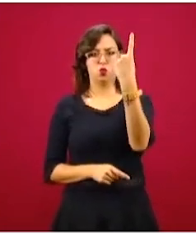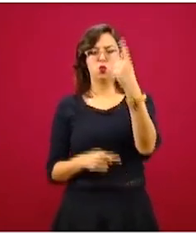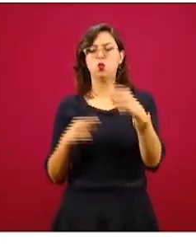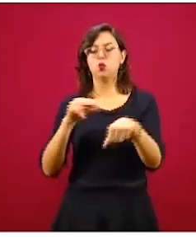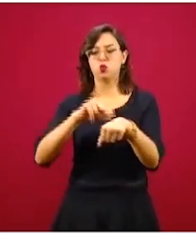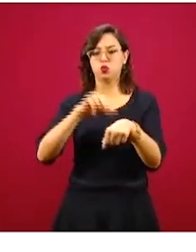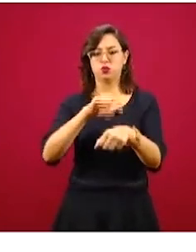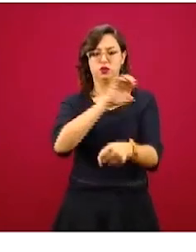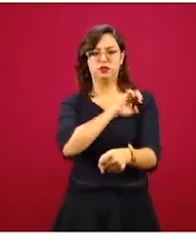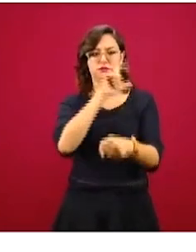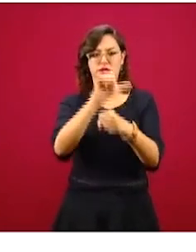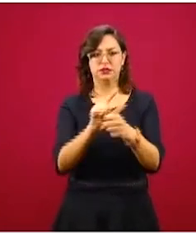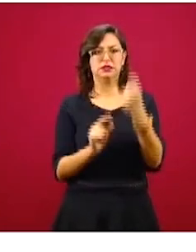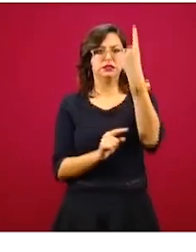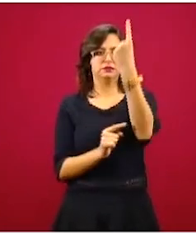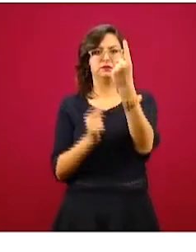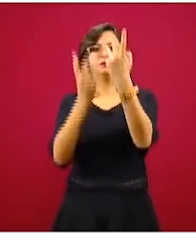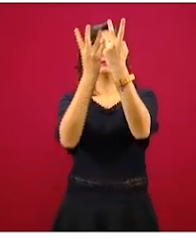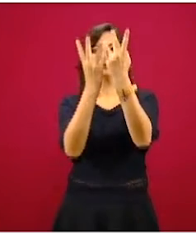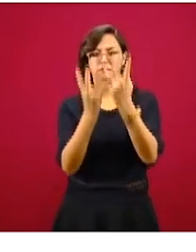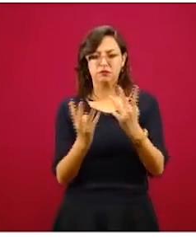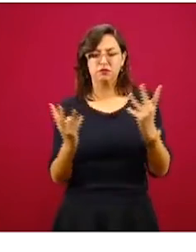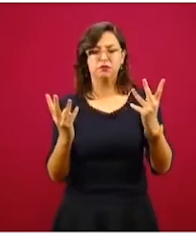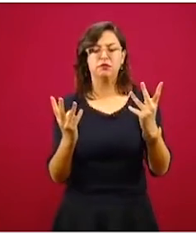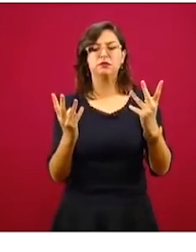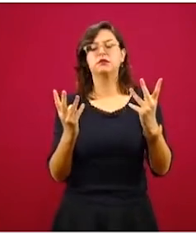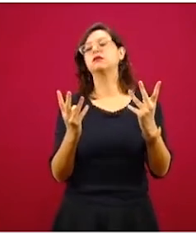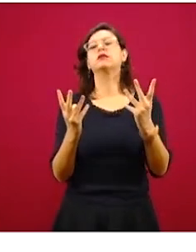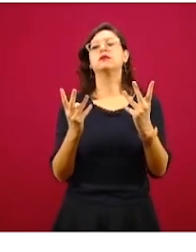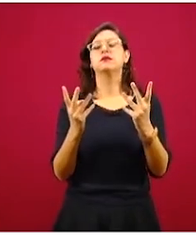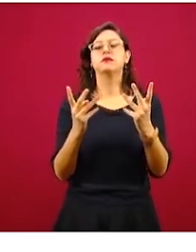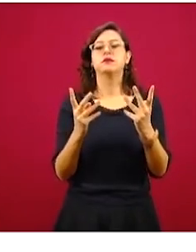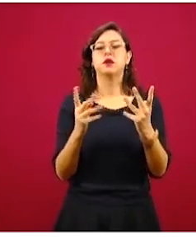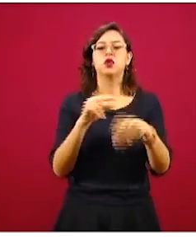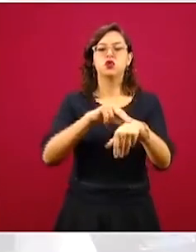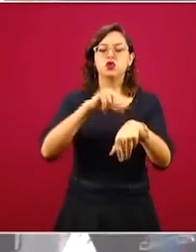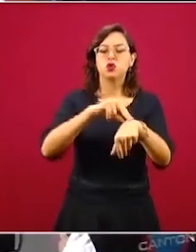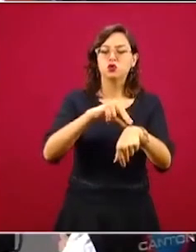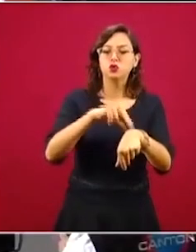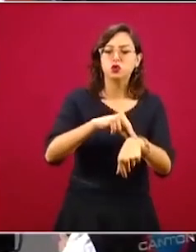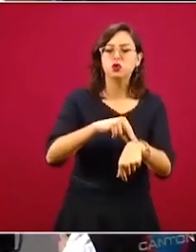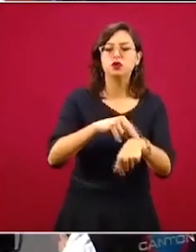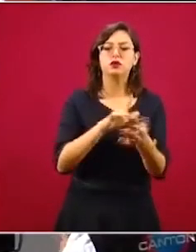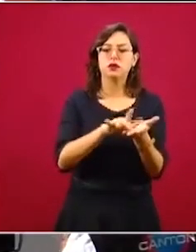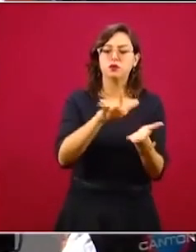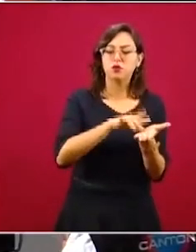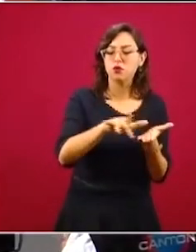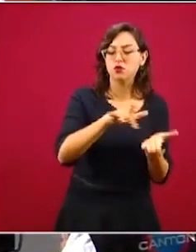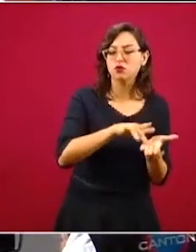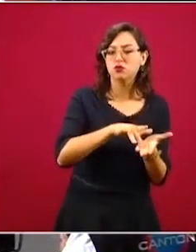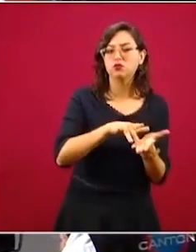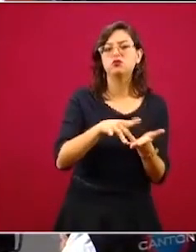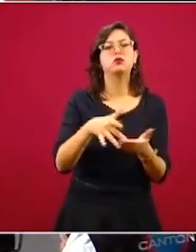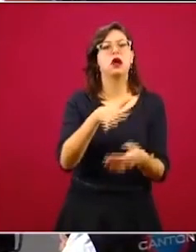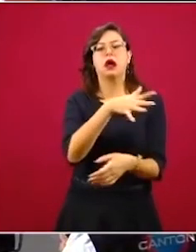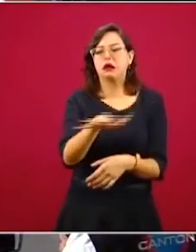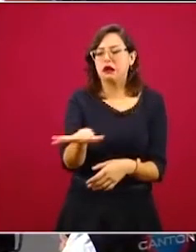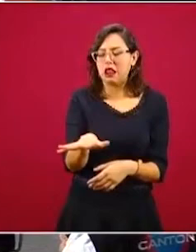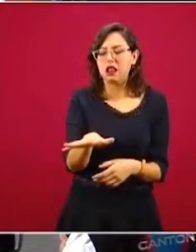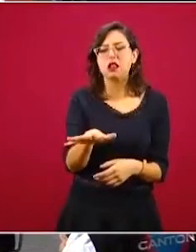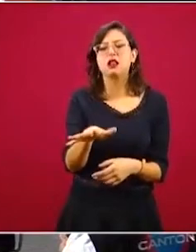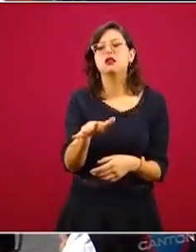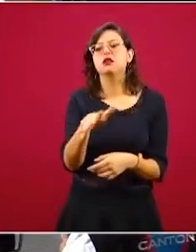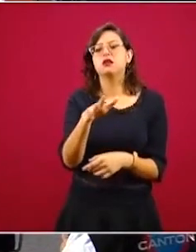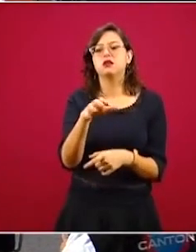urgenciólogos, intensivistas, neumólogos, acompañados por doctores de apoyo, que son médicos generales